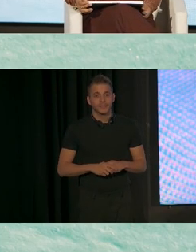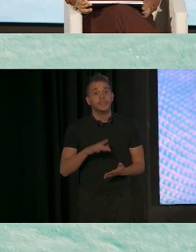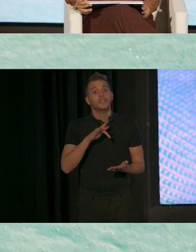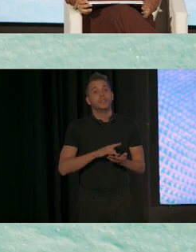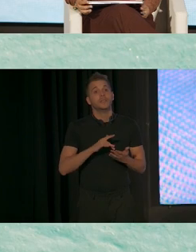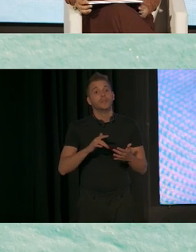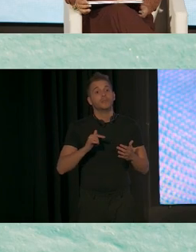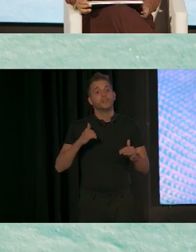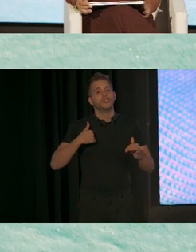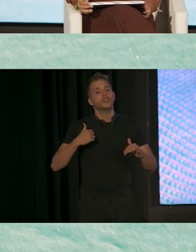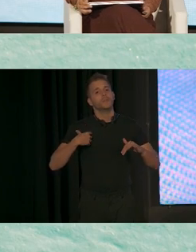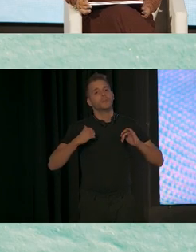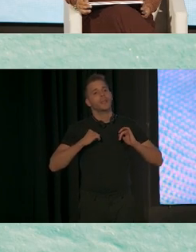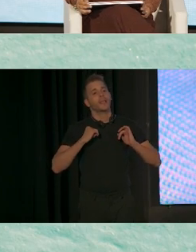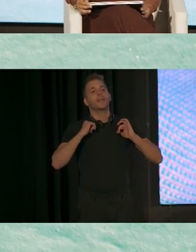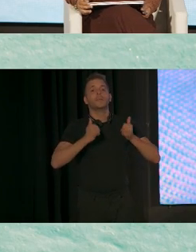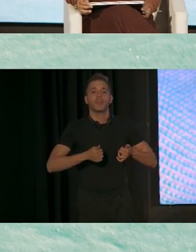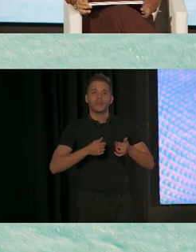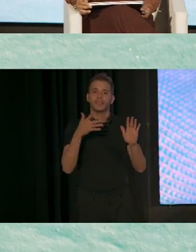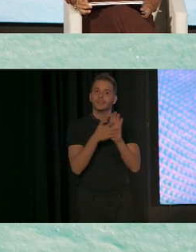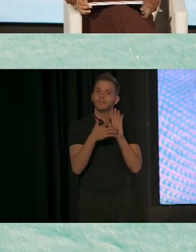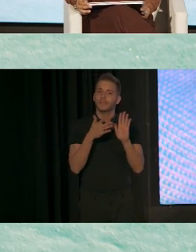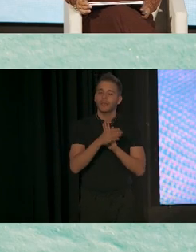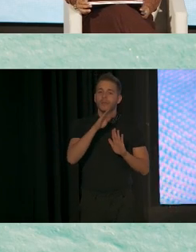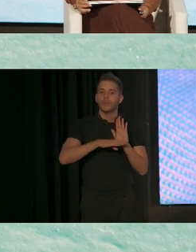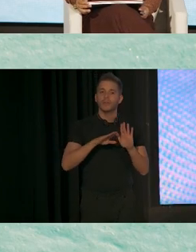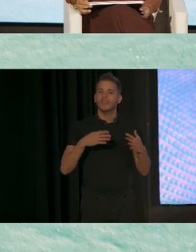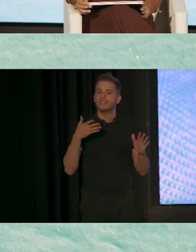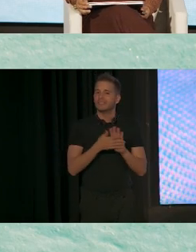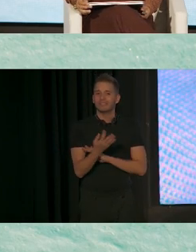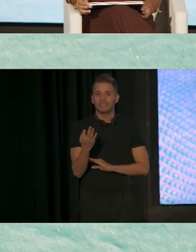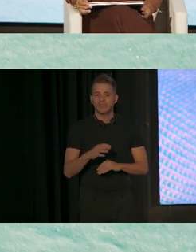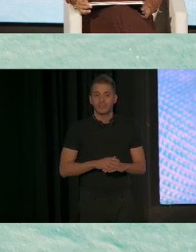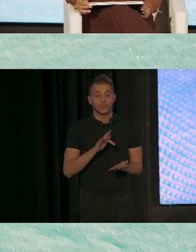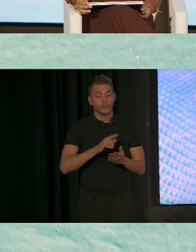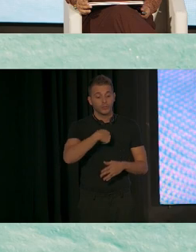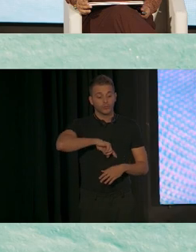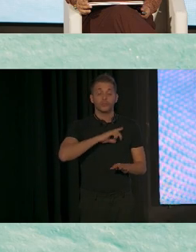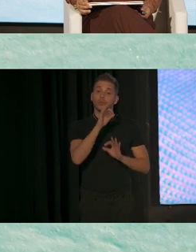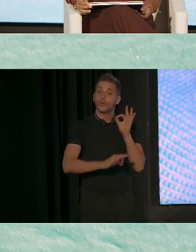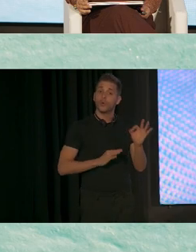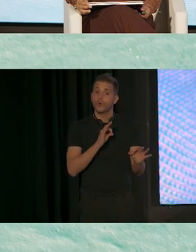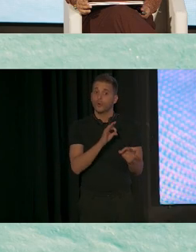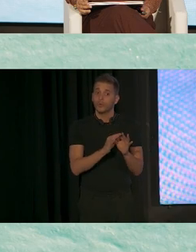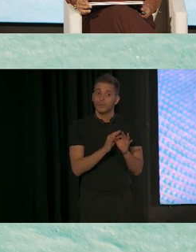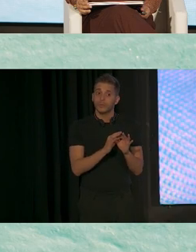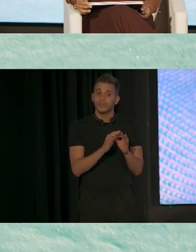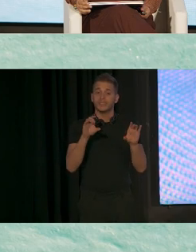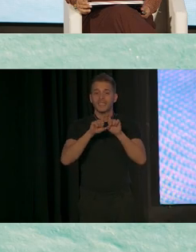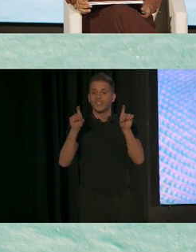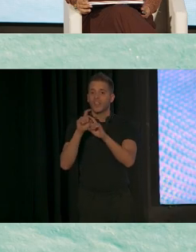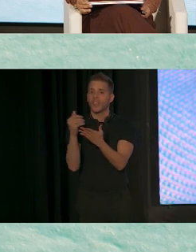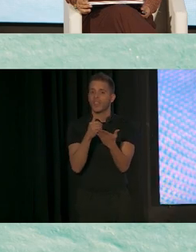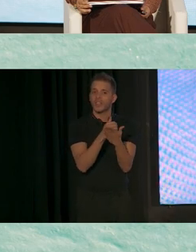Comenzaré por explicar qué es Include NYC. Include NYC es una organización sin finos de lucro